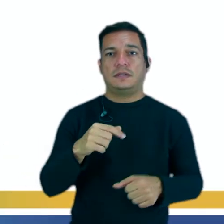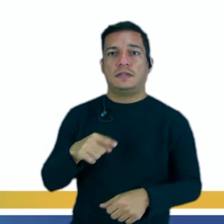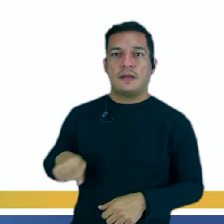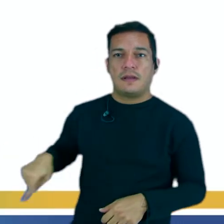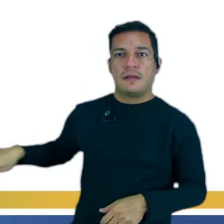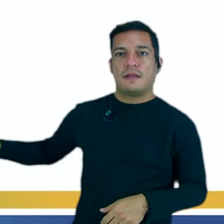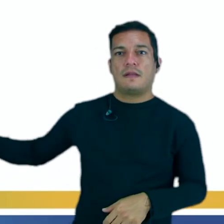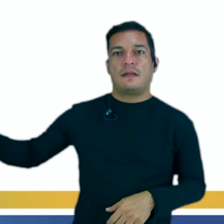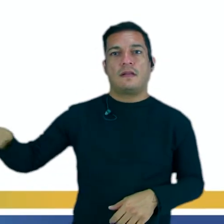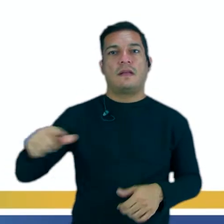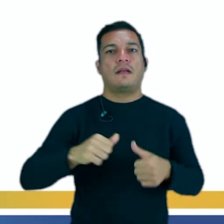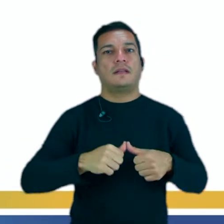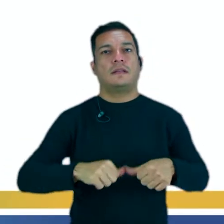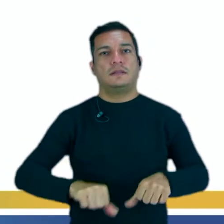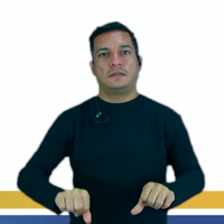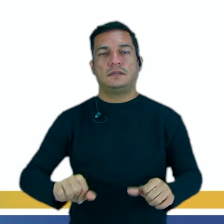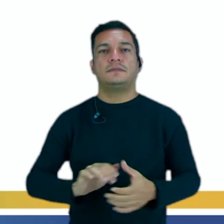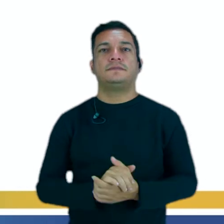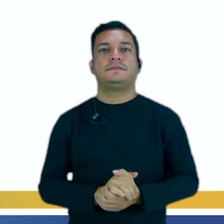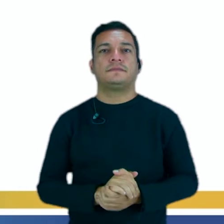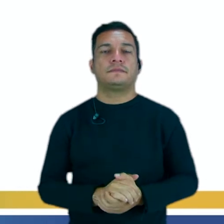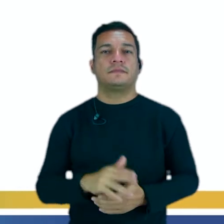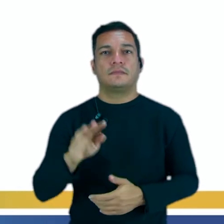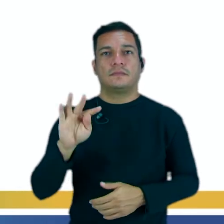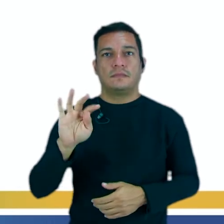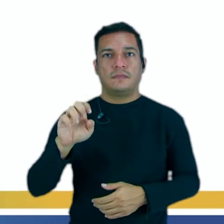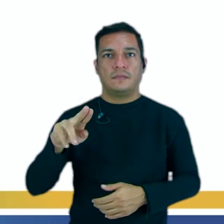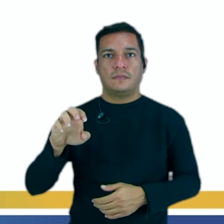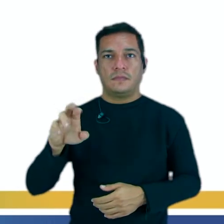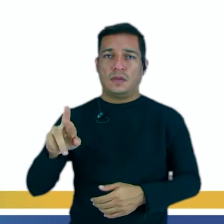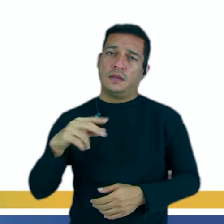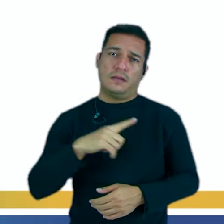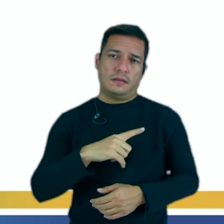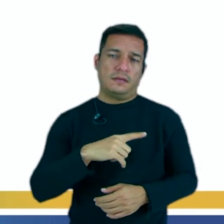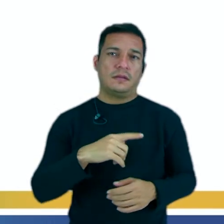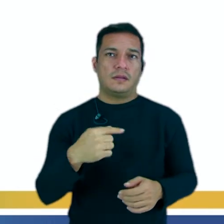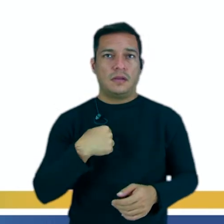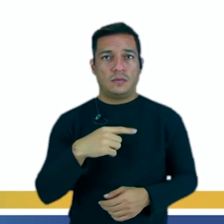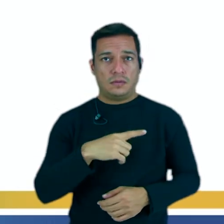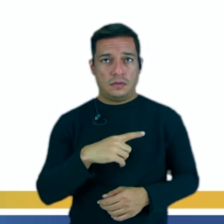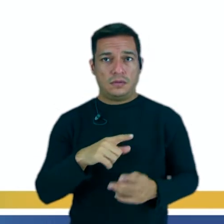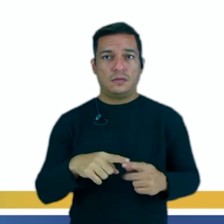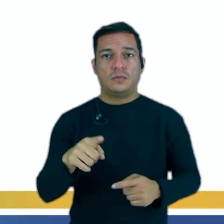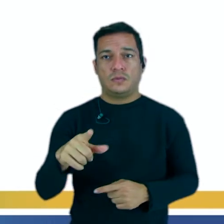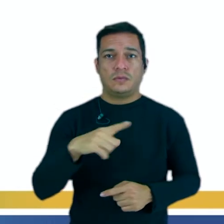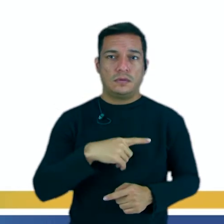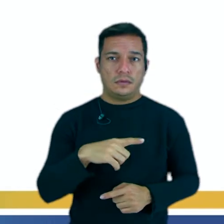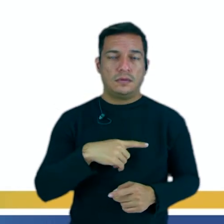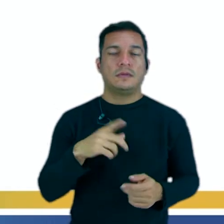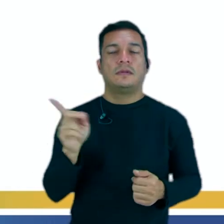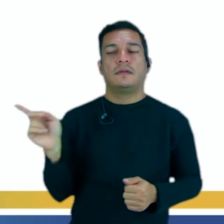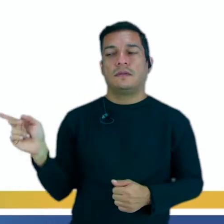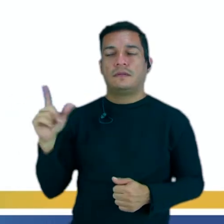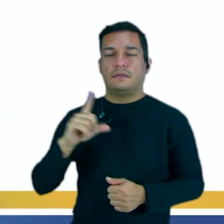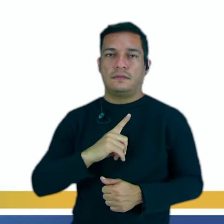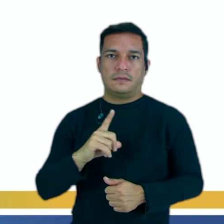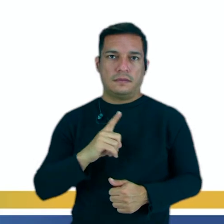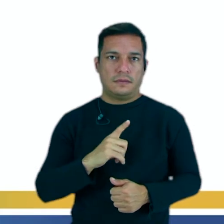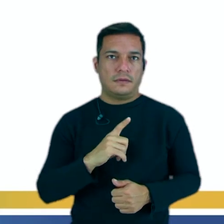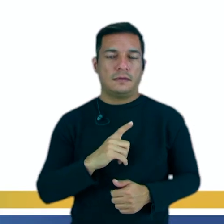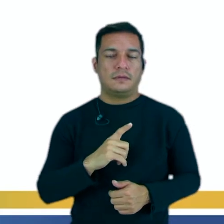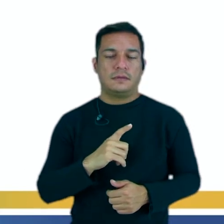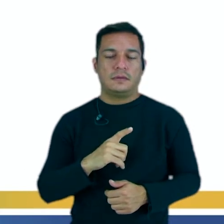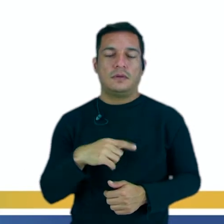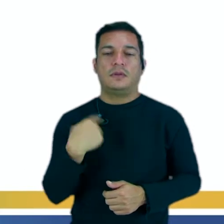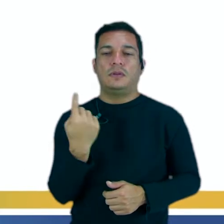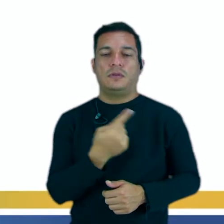estáis, y ellos, ella, o ustedes, están. Verbo tener, yo tengo, tú tienes, él, ella, o